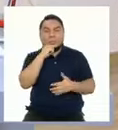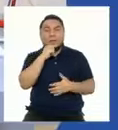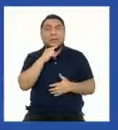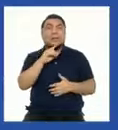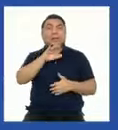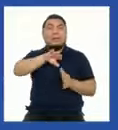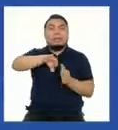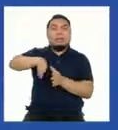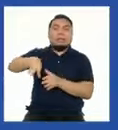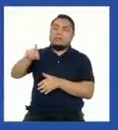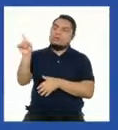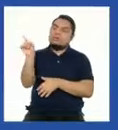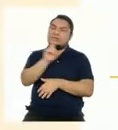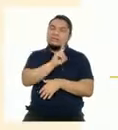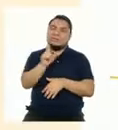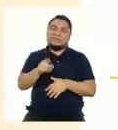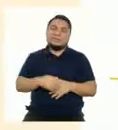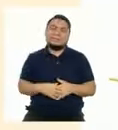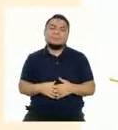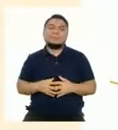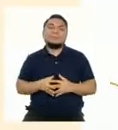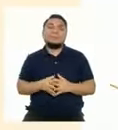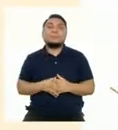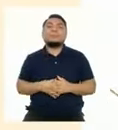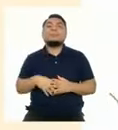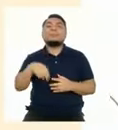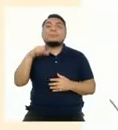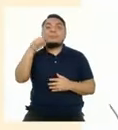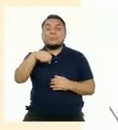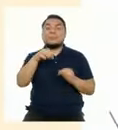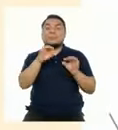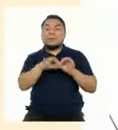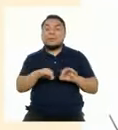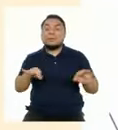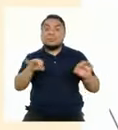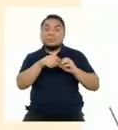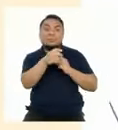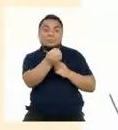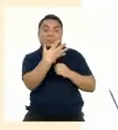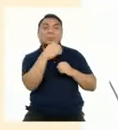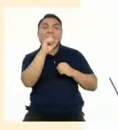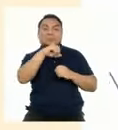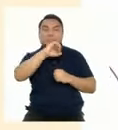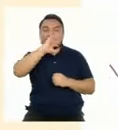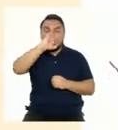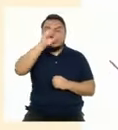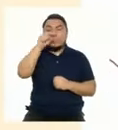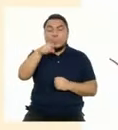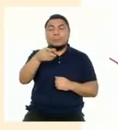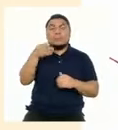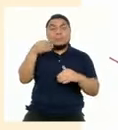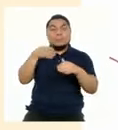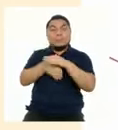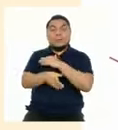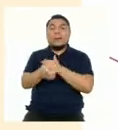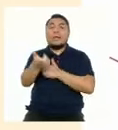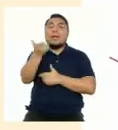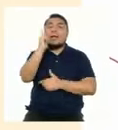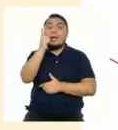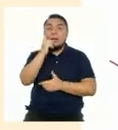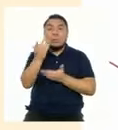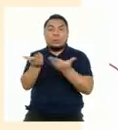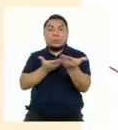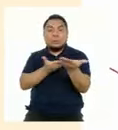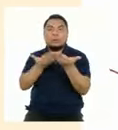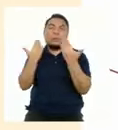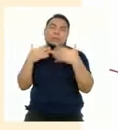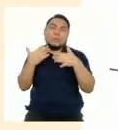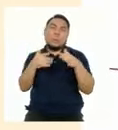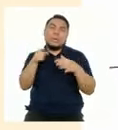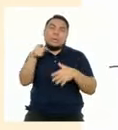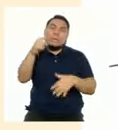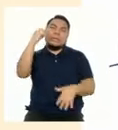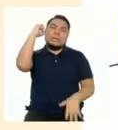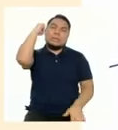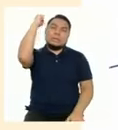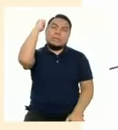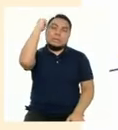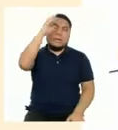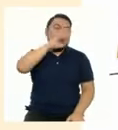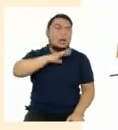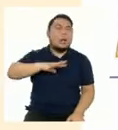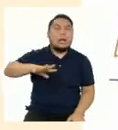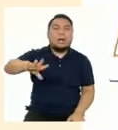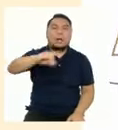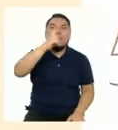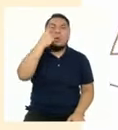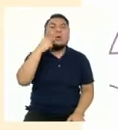sin excepción alguna. Qué importante lo que mencionas, Jeremis. El acceso a los servicios de agua es un derecho